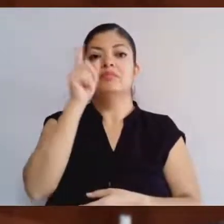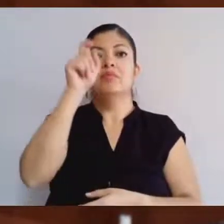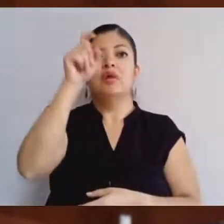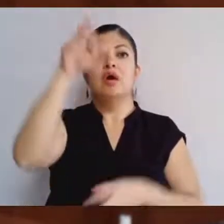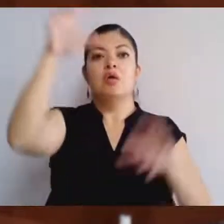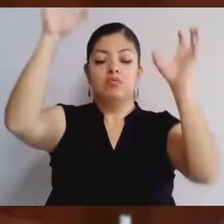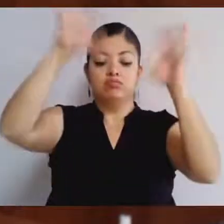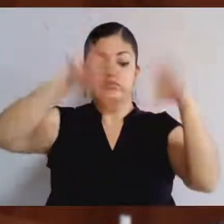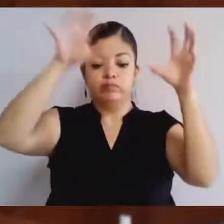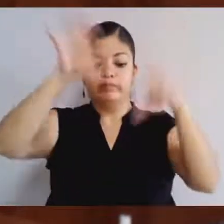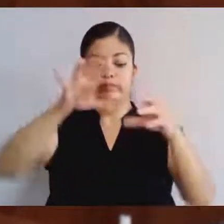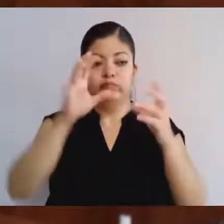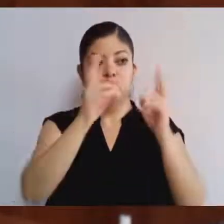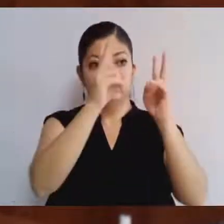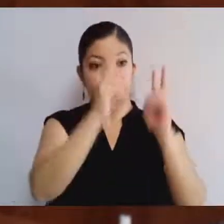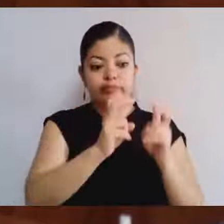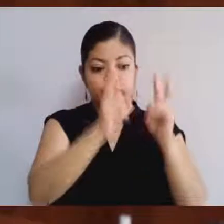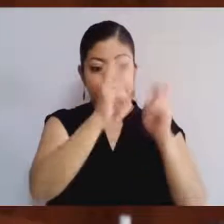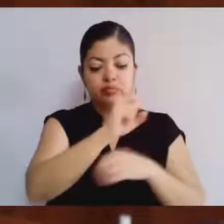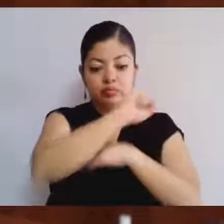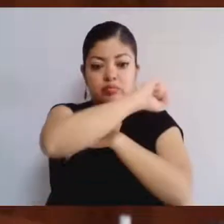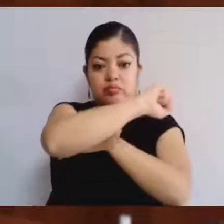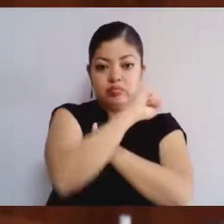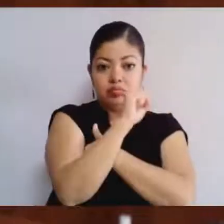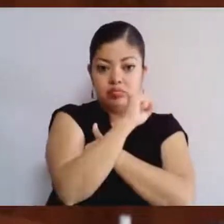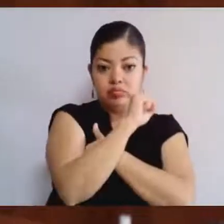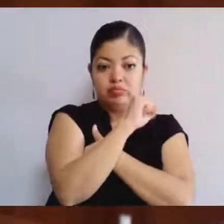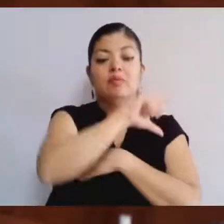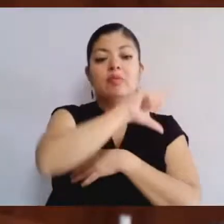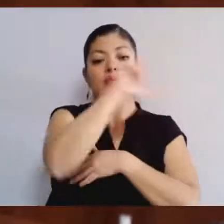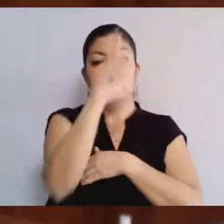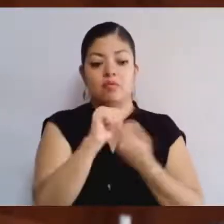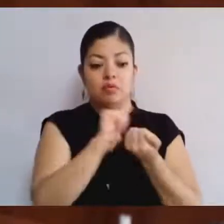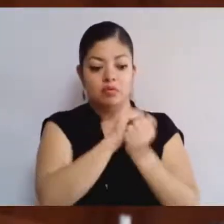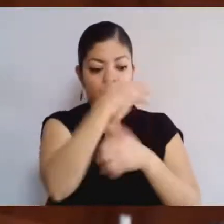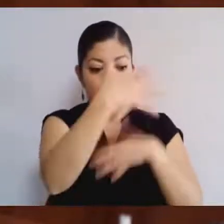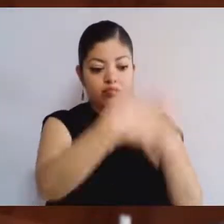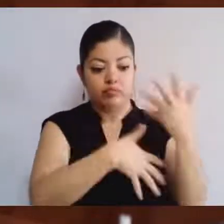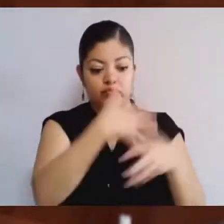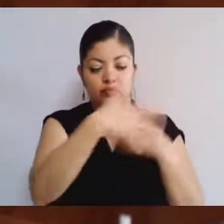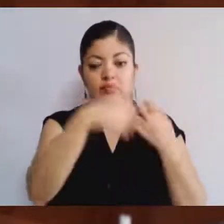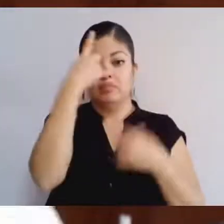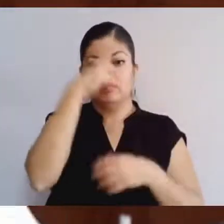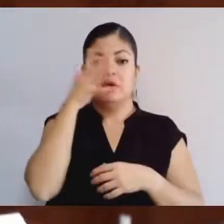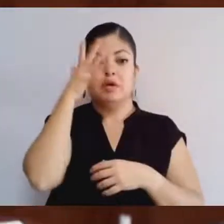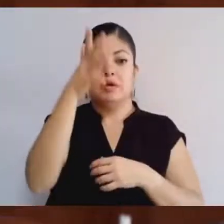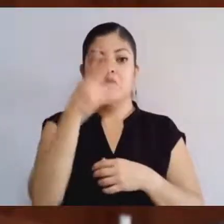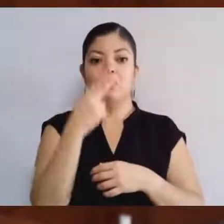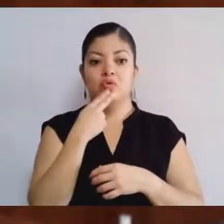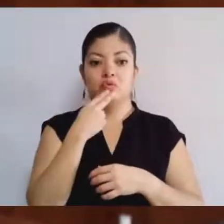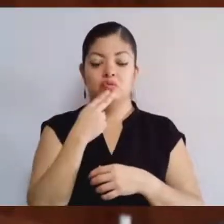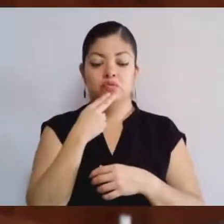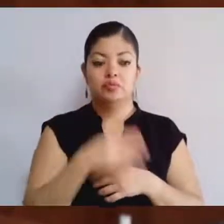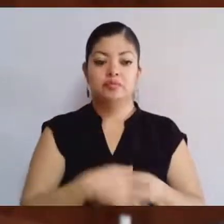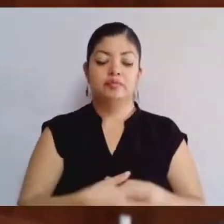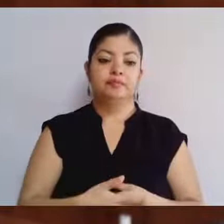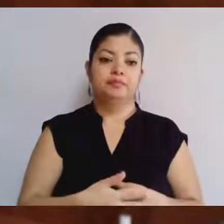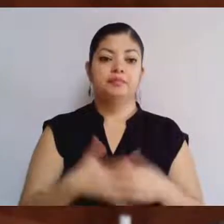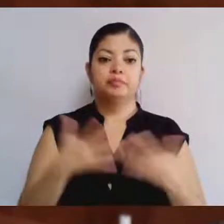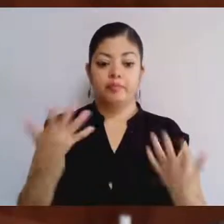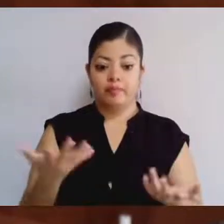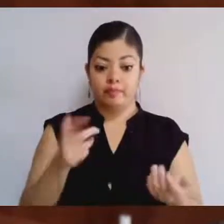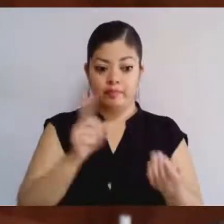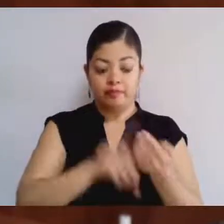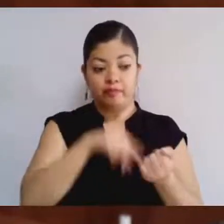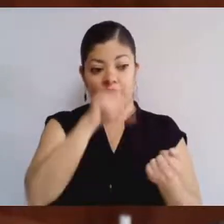agua de lluvia, recolectarla, almacenarla y tratarla para su posterior uso. Los